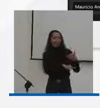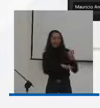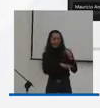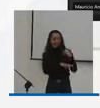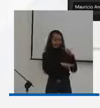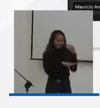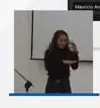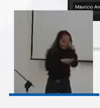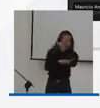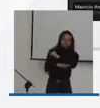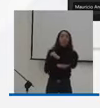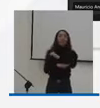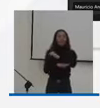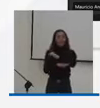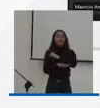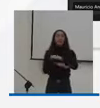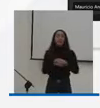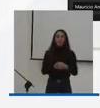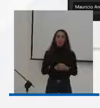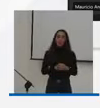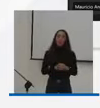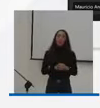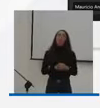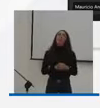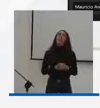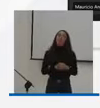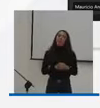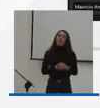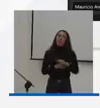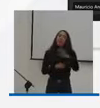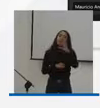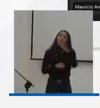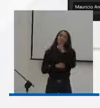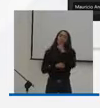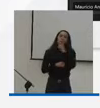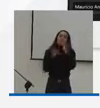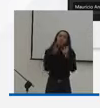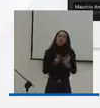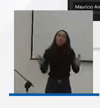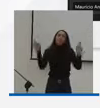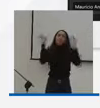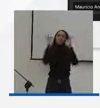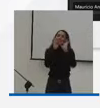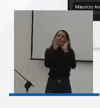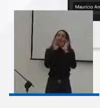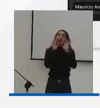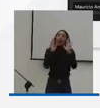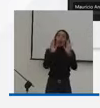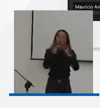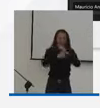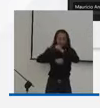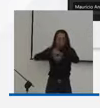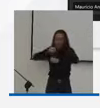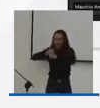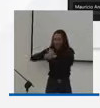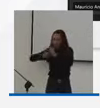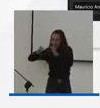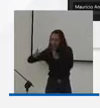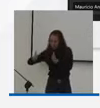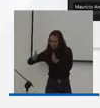importante, qué importante eso de hacer un reconocimiento deportivo de acuerdo a su edad.